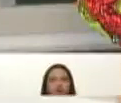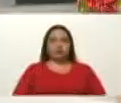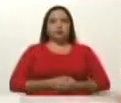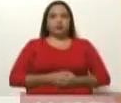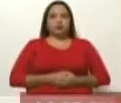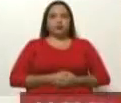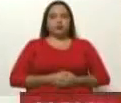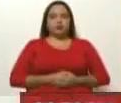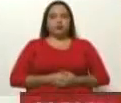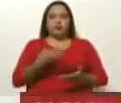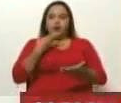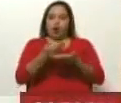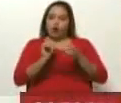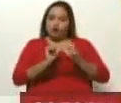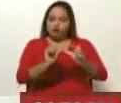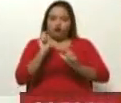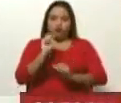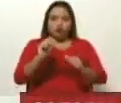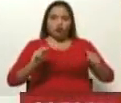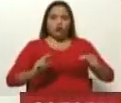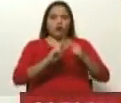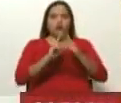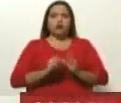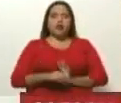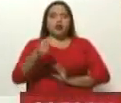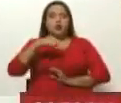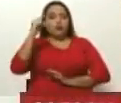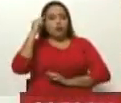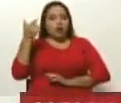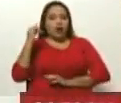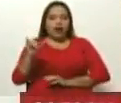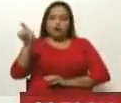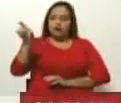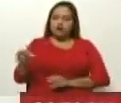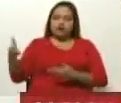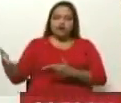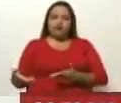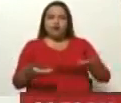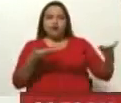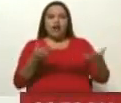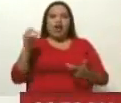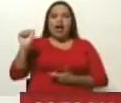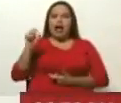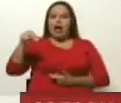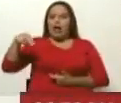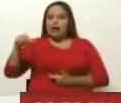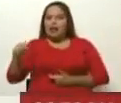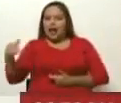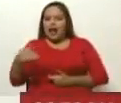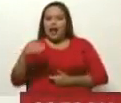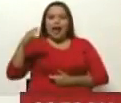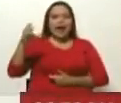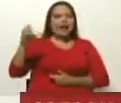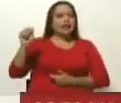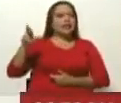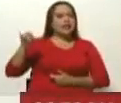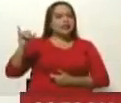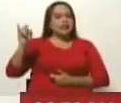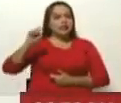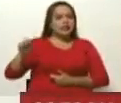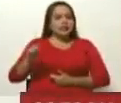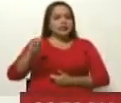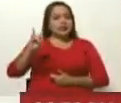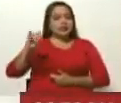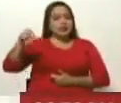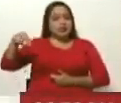Gracias por continuar en Sintonía Venezolana de Televisión. Hablamos el día de hoy con Ana Cristina Bracho sobre el tema del diálogo. Y ella comentaba, y hace un comentario al principio de la